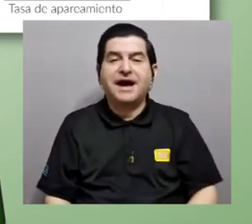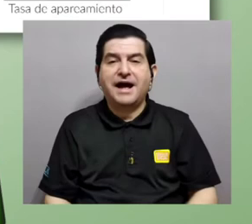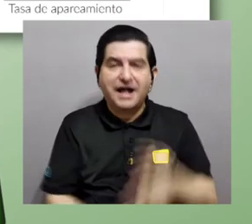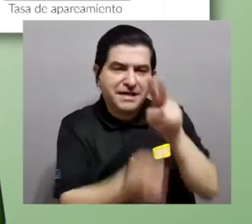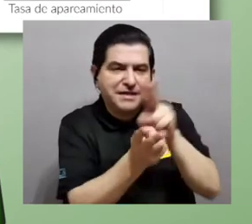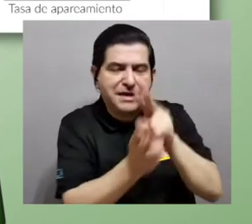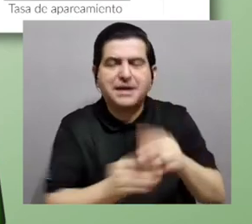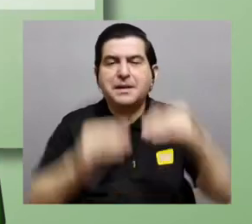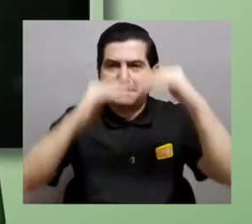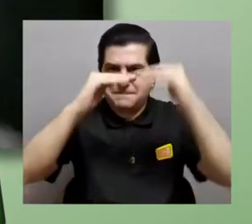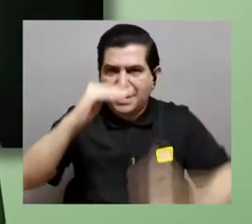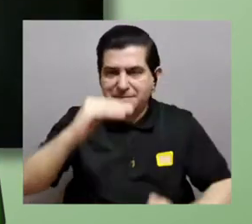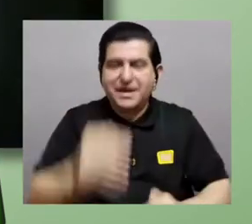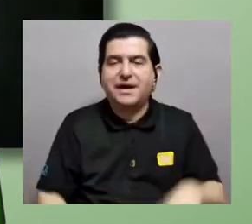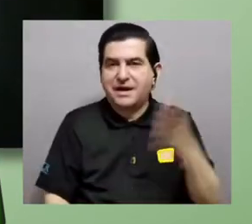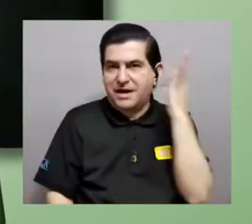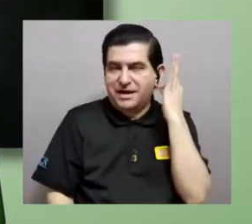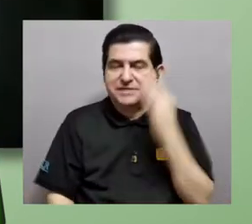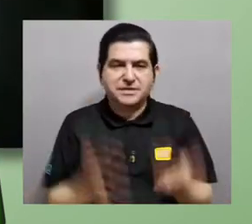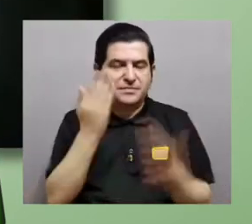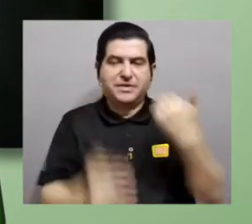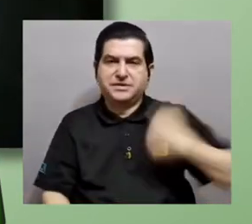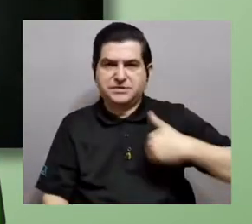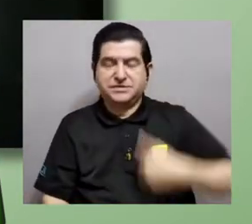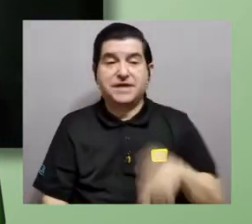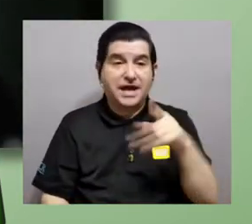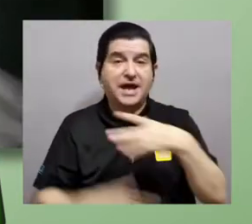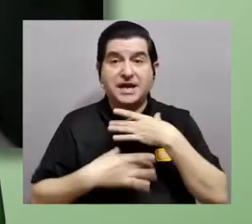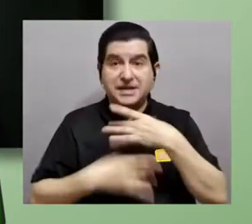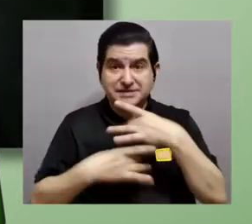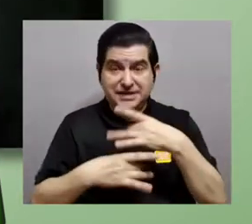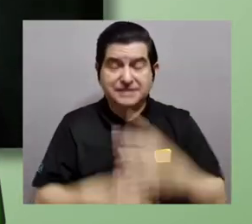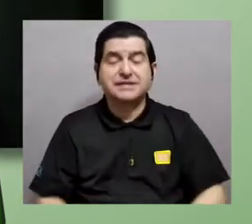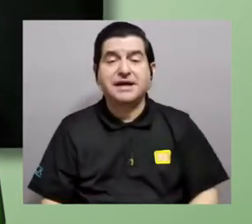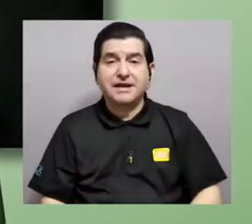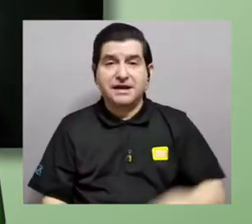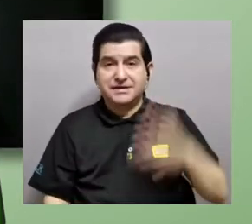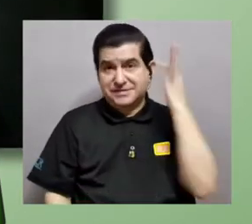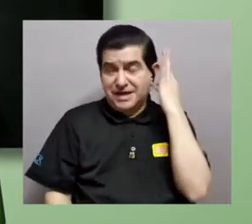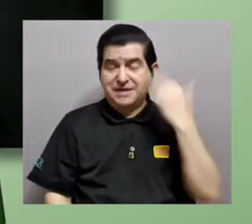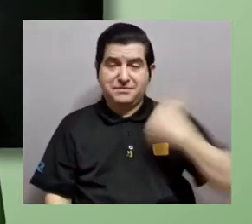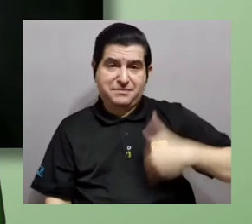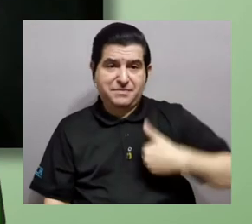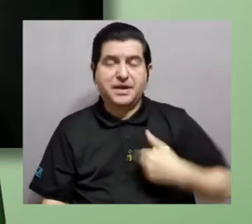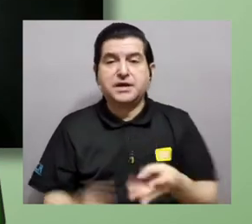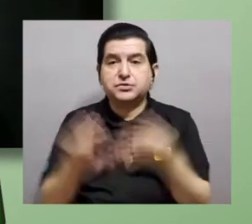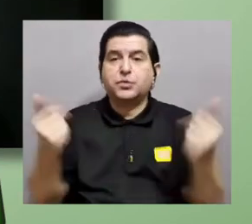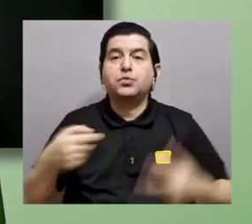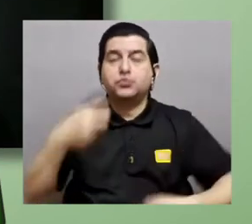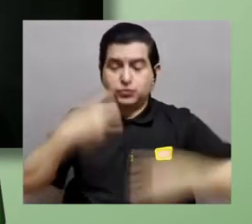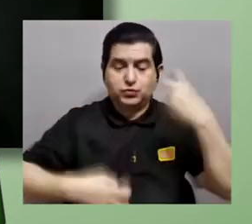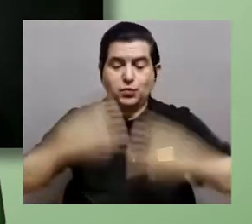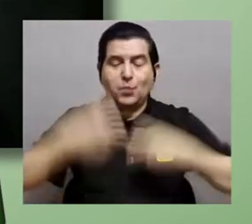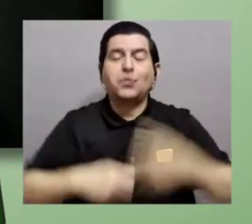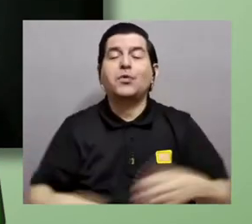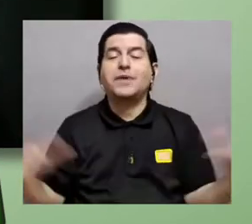Y esa diferencia en los intereses reproductivos entre hembras y machos genera lo que llamamos un conflicto sexual.